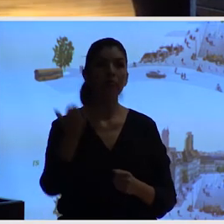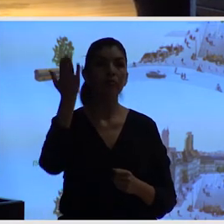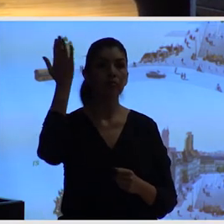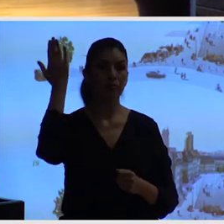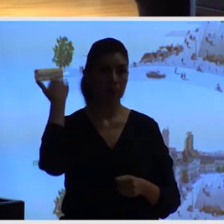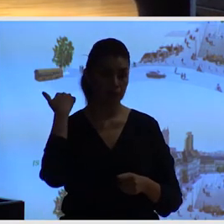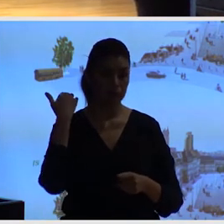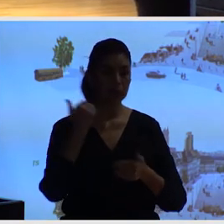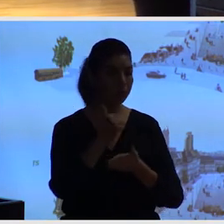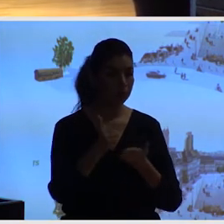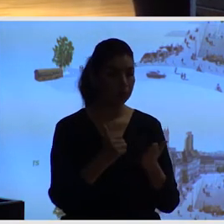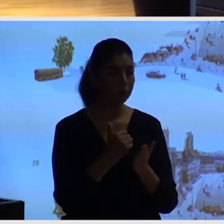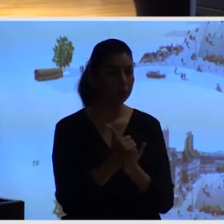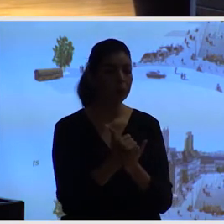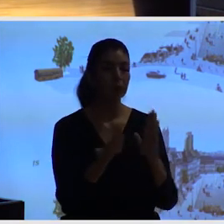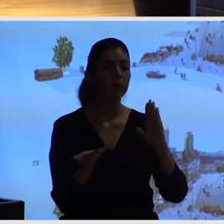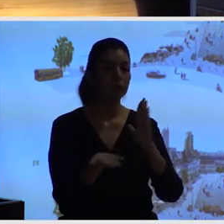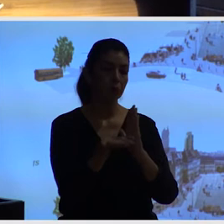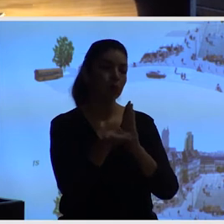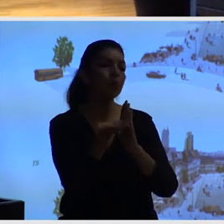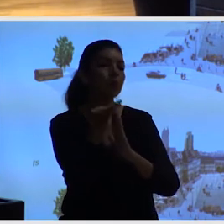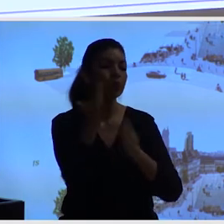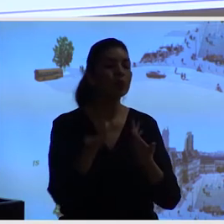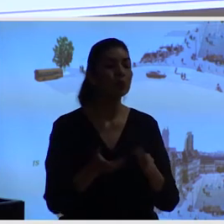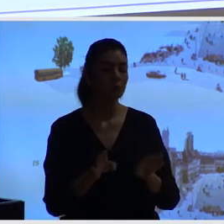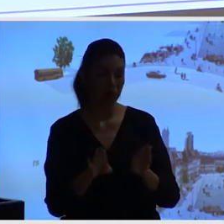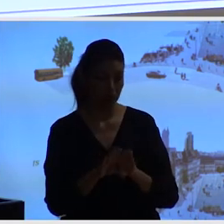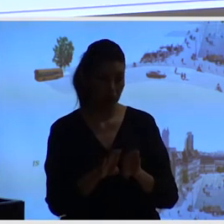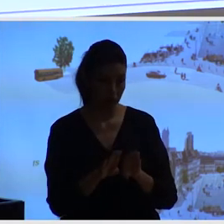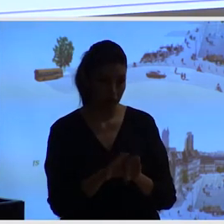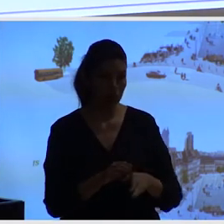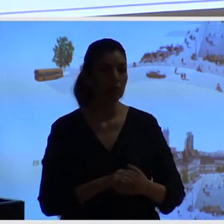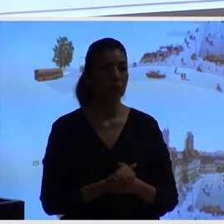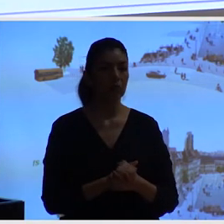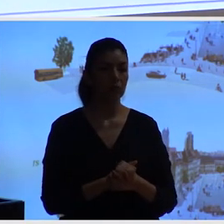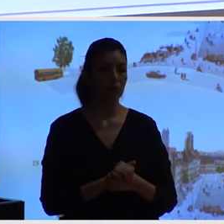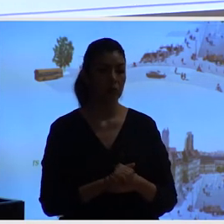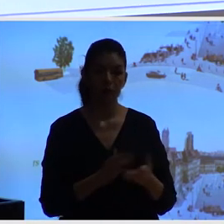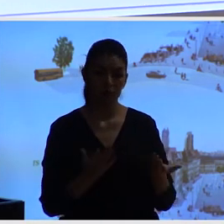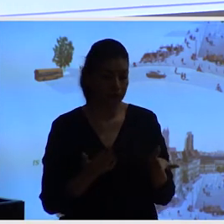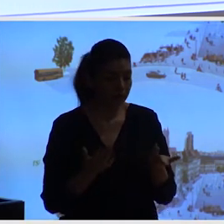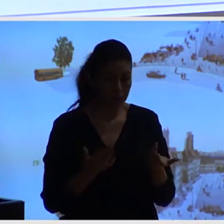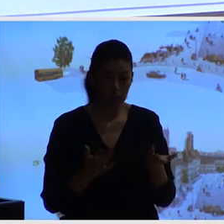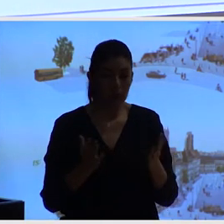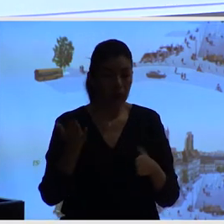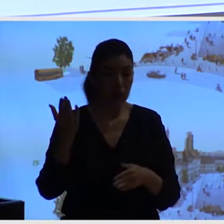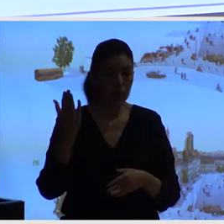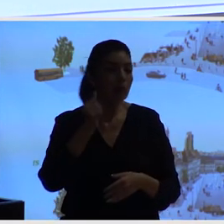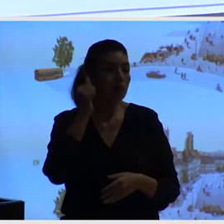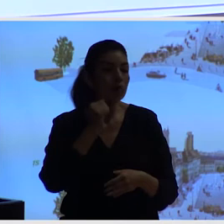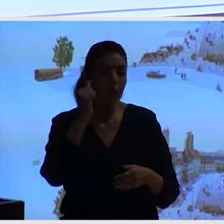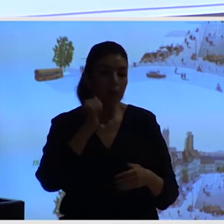arquitectos han tenido mucho poder, los arquitectos son los constructores, y los edificios siempre han ido primeros. Yo pienso que